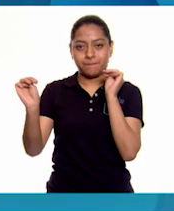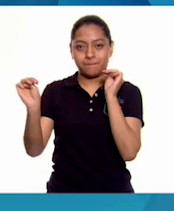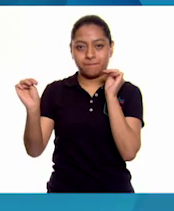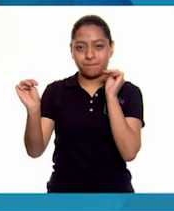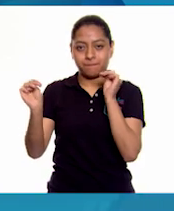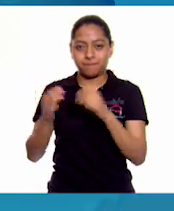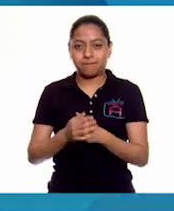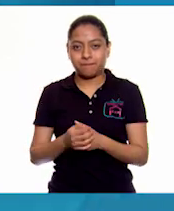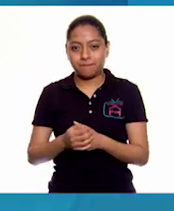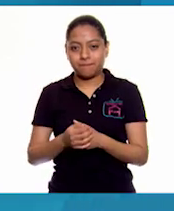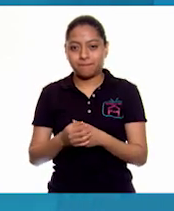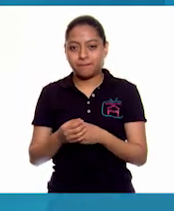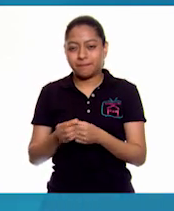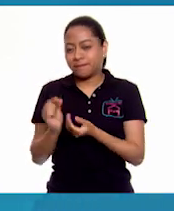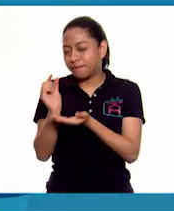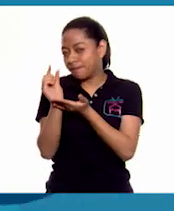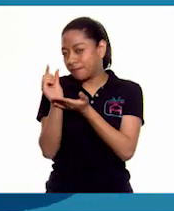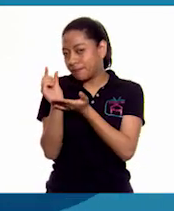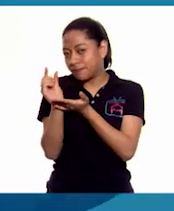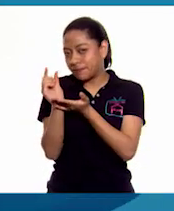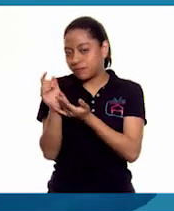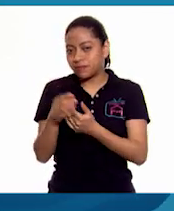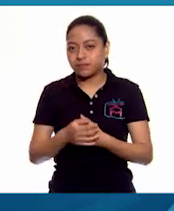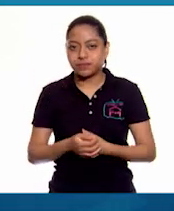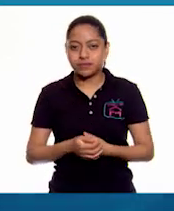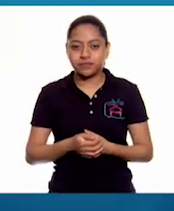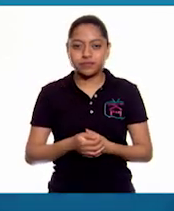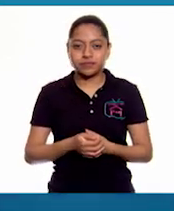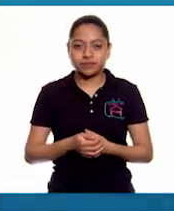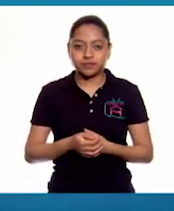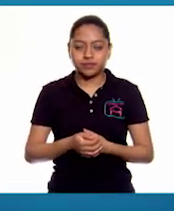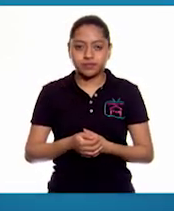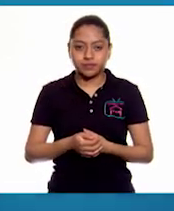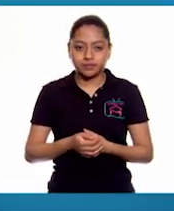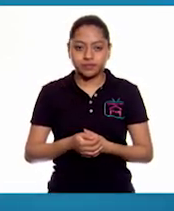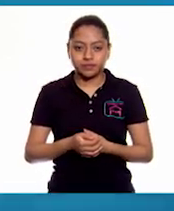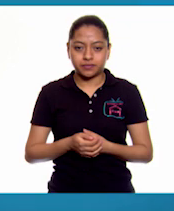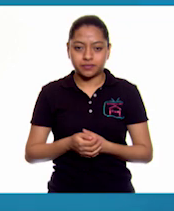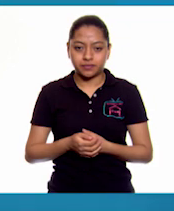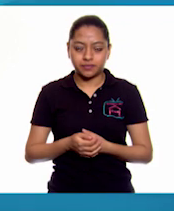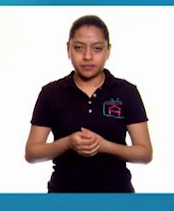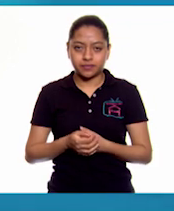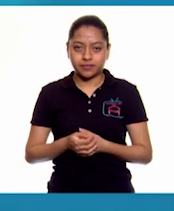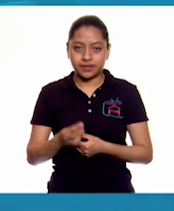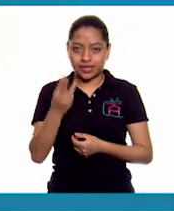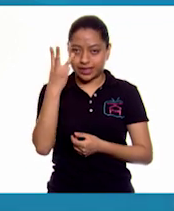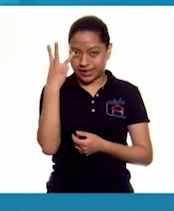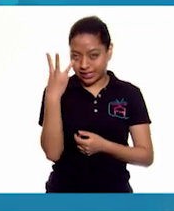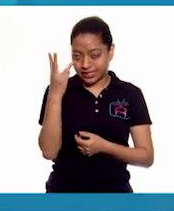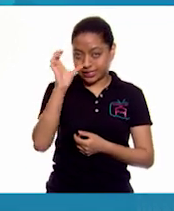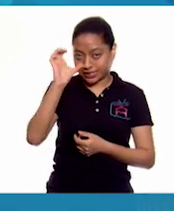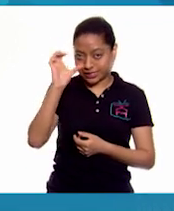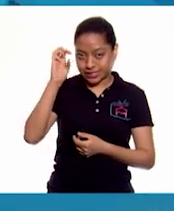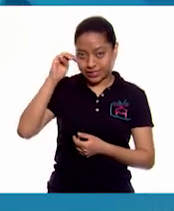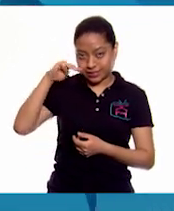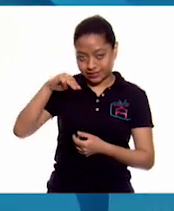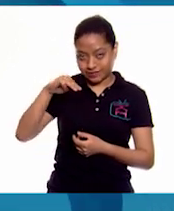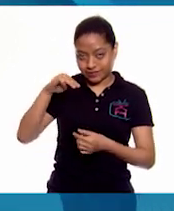aproximadamente, vamos a abrirlo un poquito más, mide aproximadamente 3 centímetros,